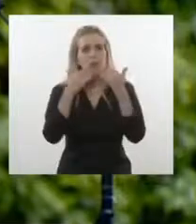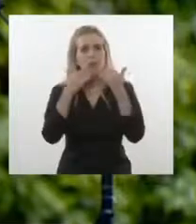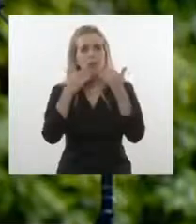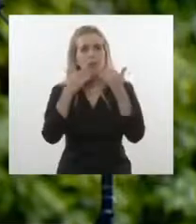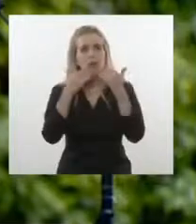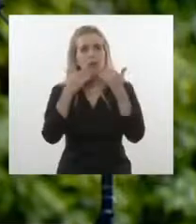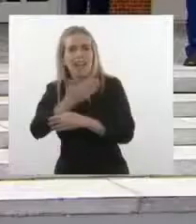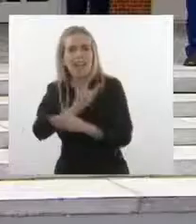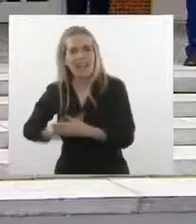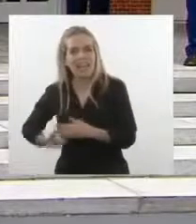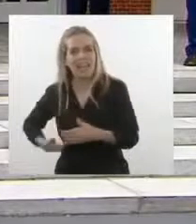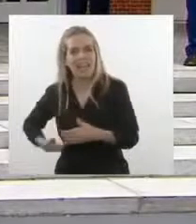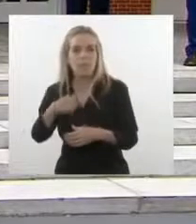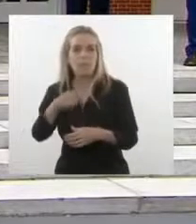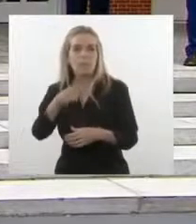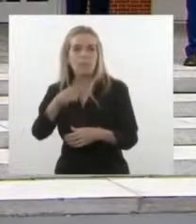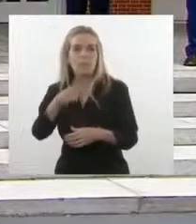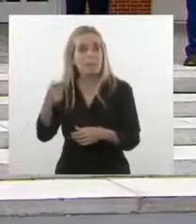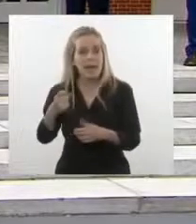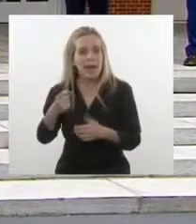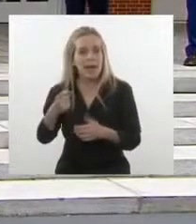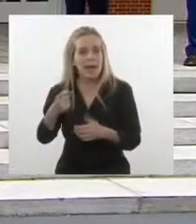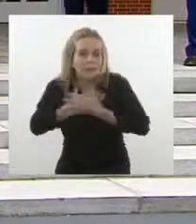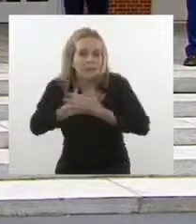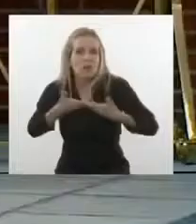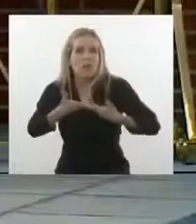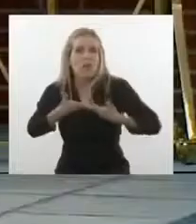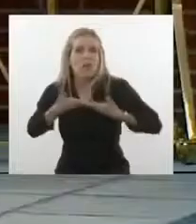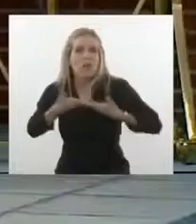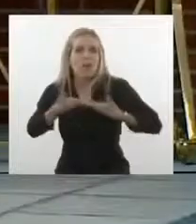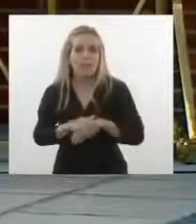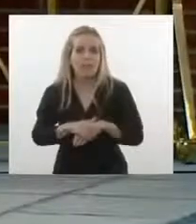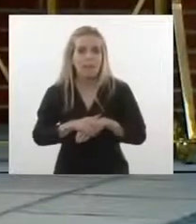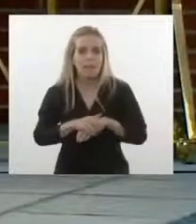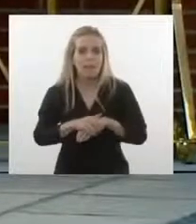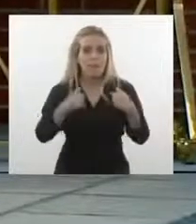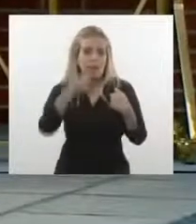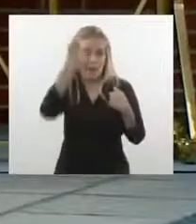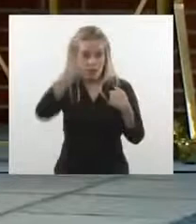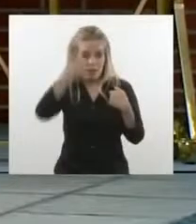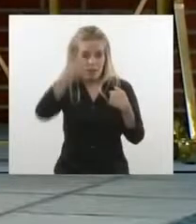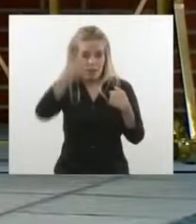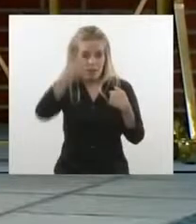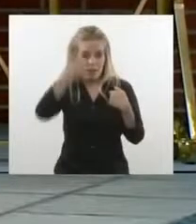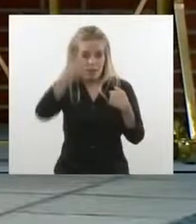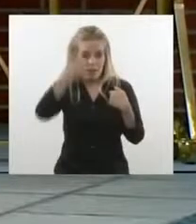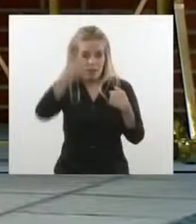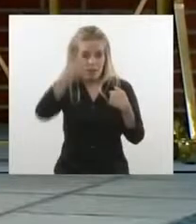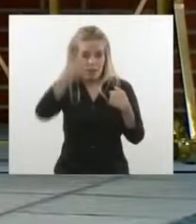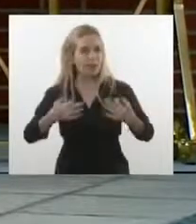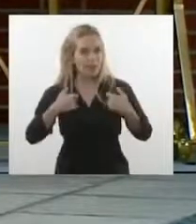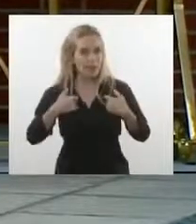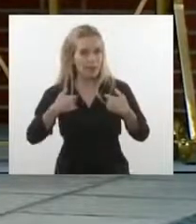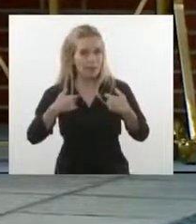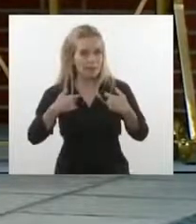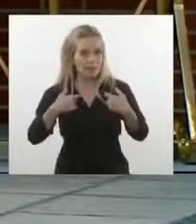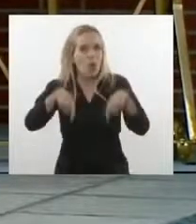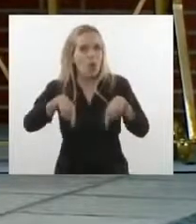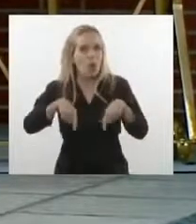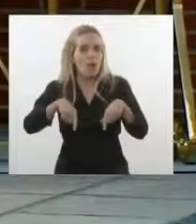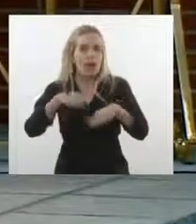amigo presidente de España, por recibirme para un argentino. para mí, personalmente, volver a estar en España